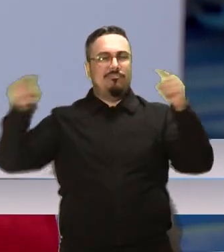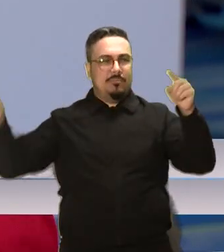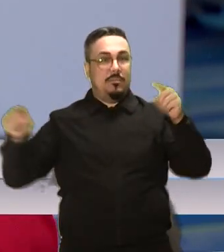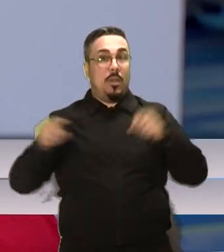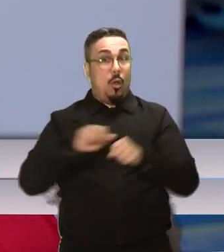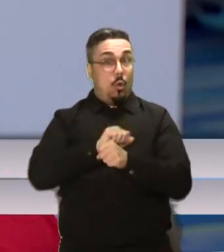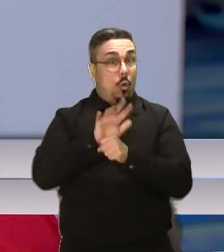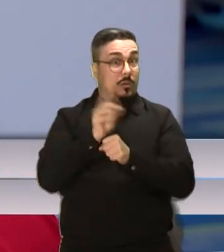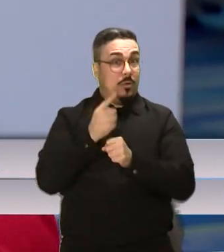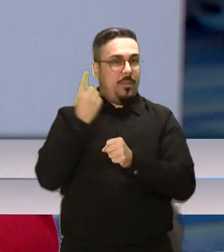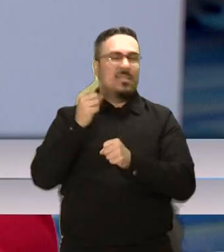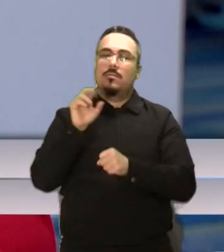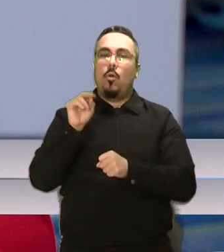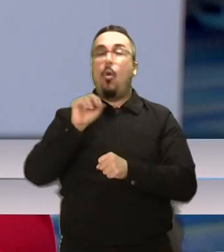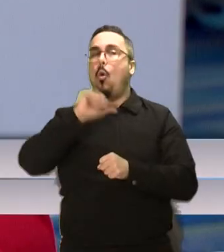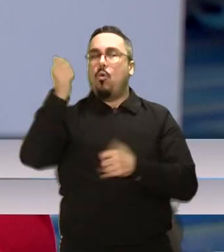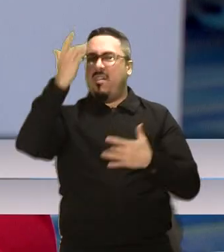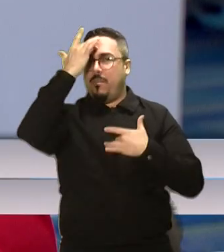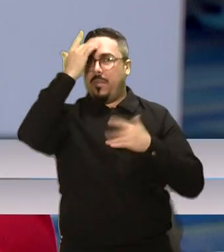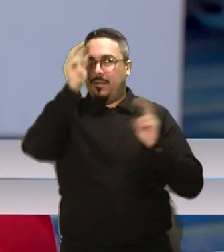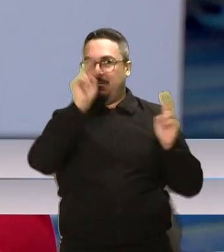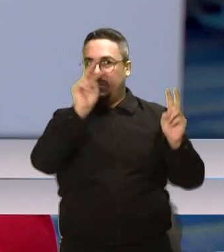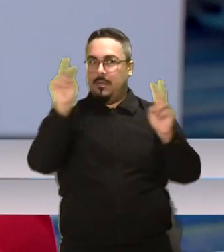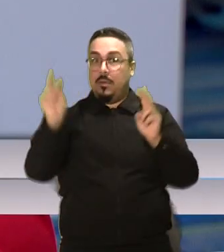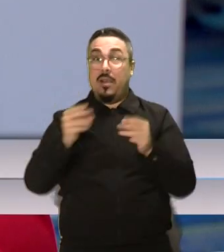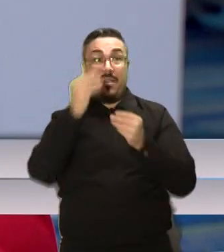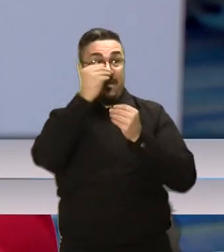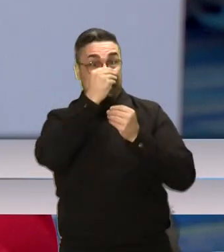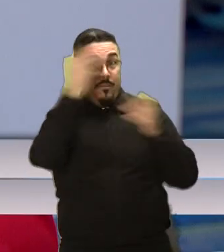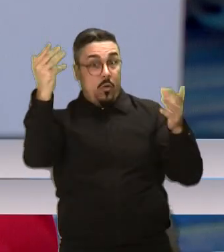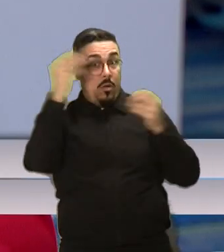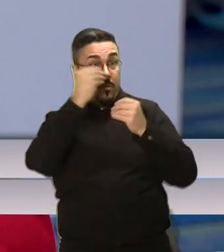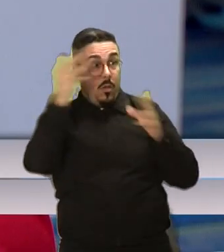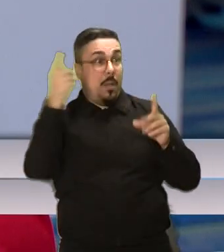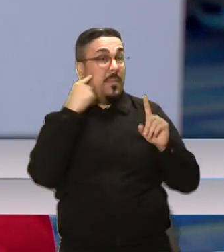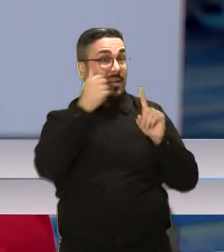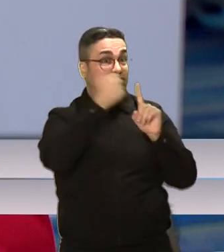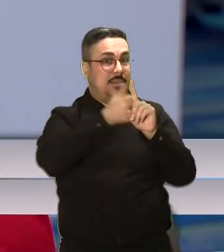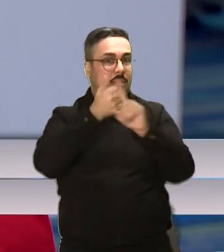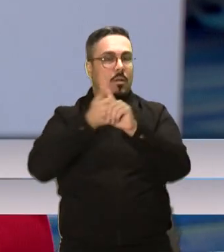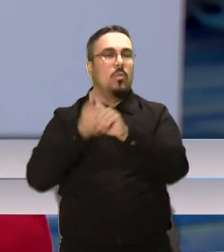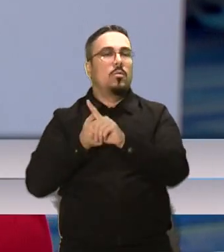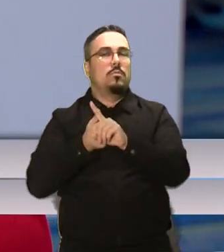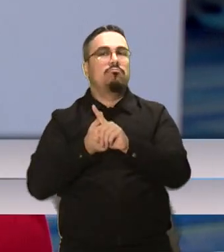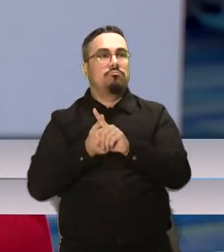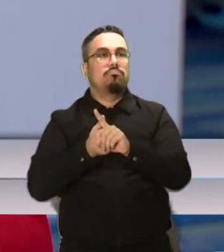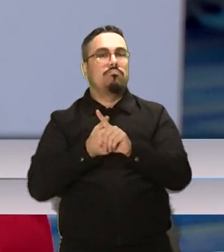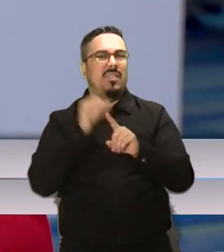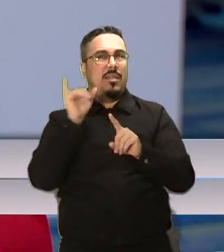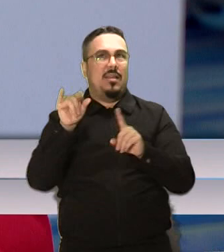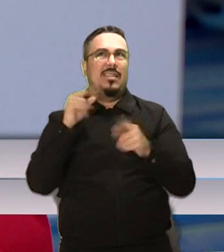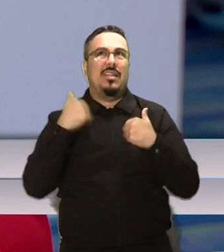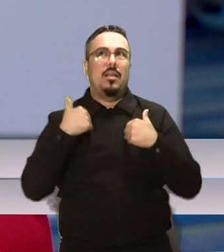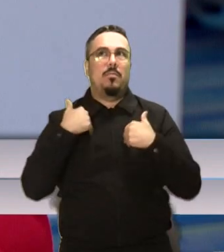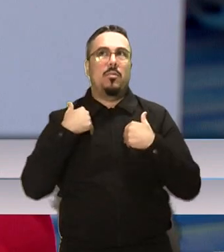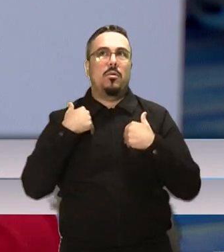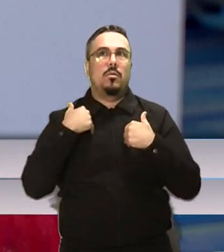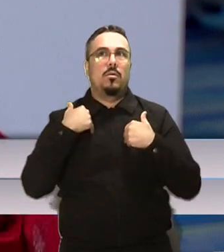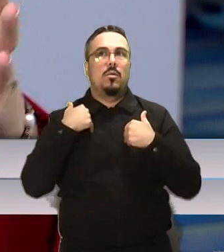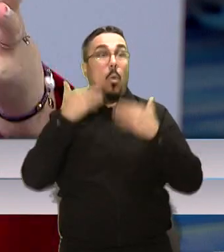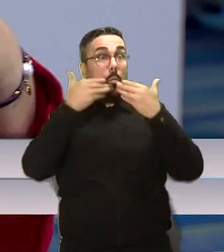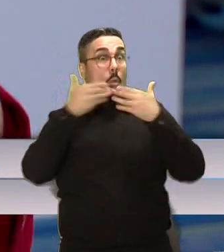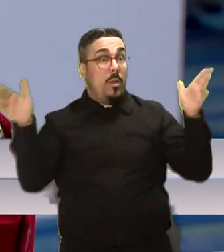y todos los informes que se publican para cada una de vigilancias están ahí. Estamos hablando que tenemos casi 1,300 informes